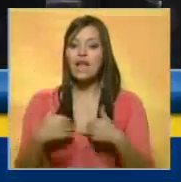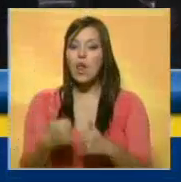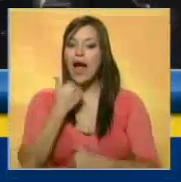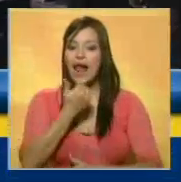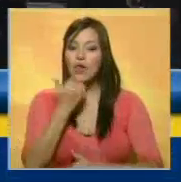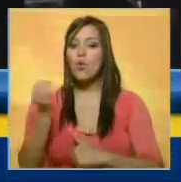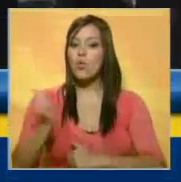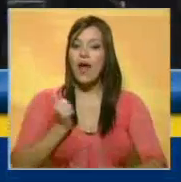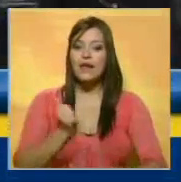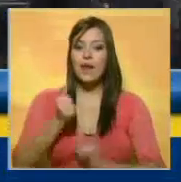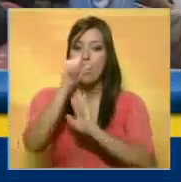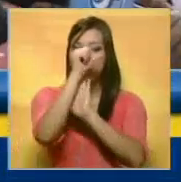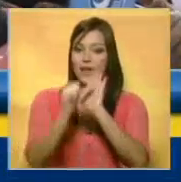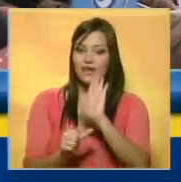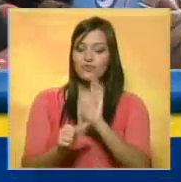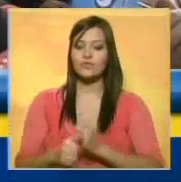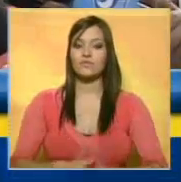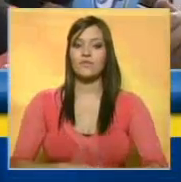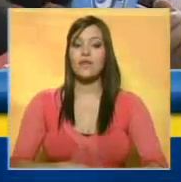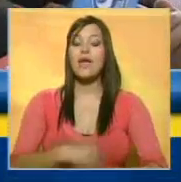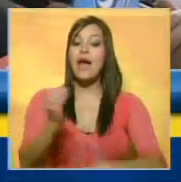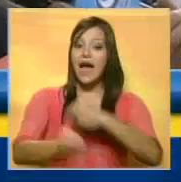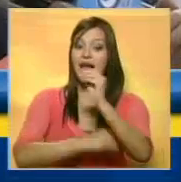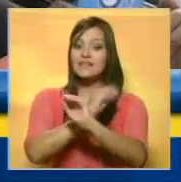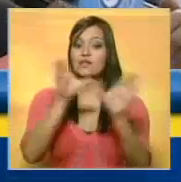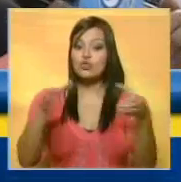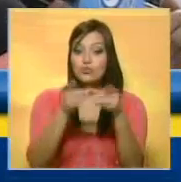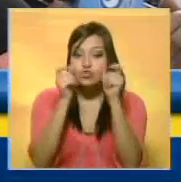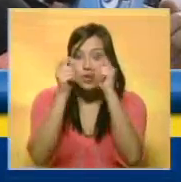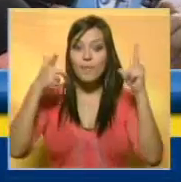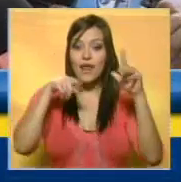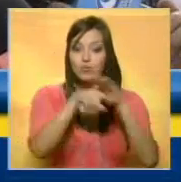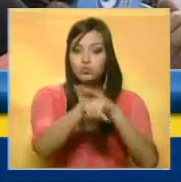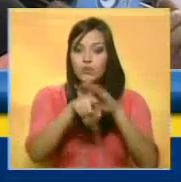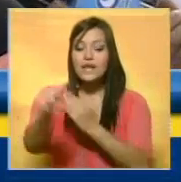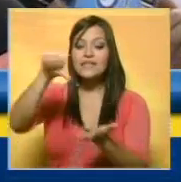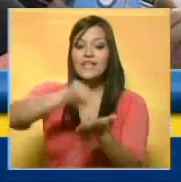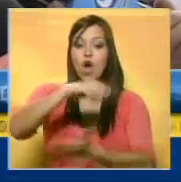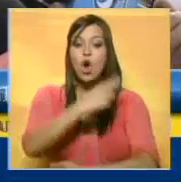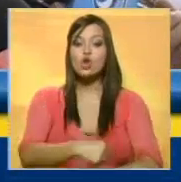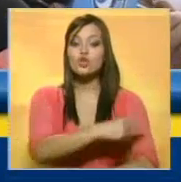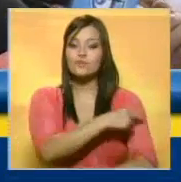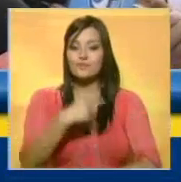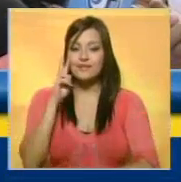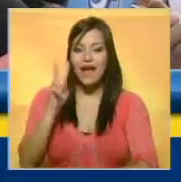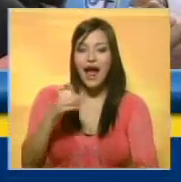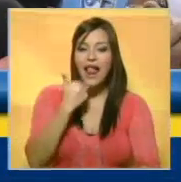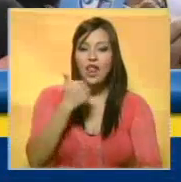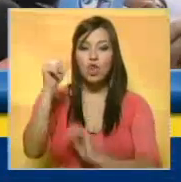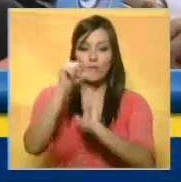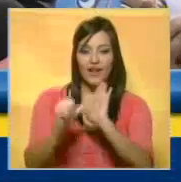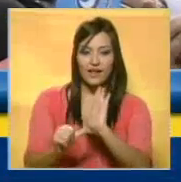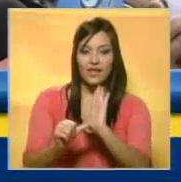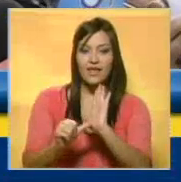de intervención quirúrgica. Se han practicado un conjunto de allanamientos dentro de los hallazgos que